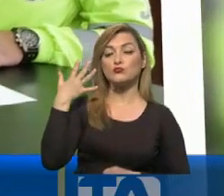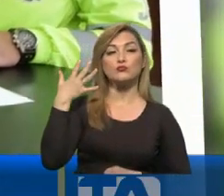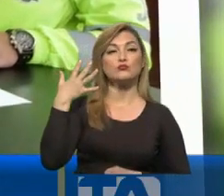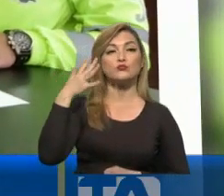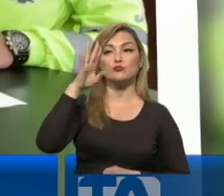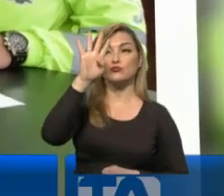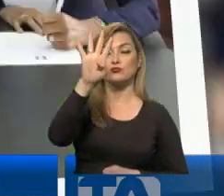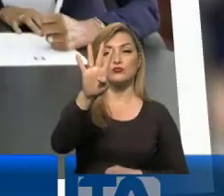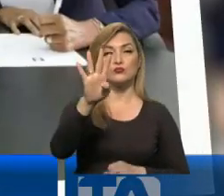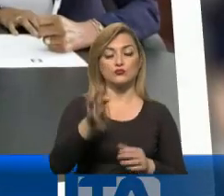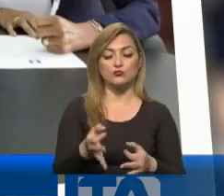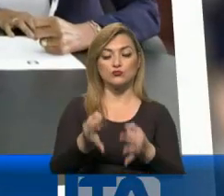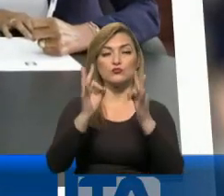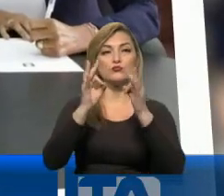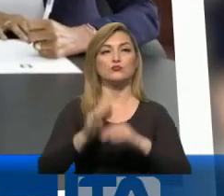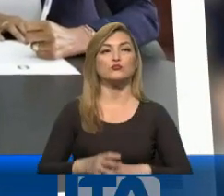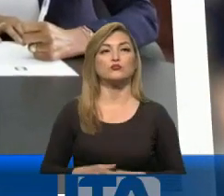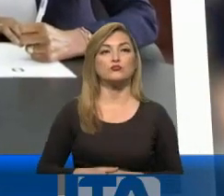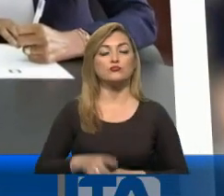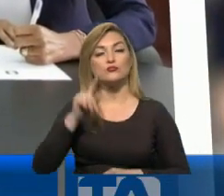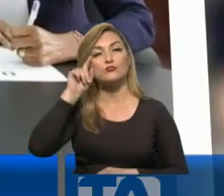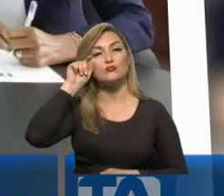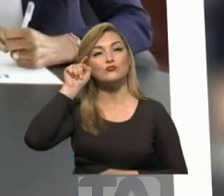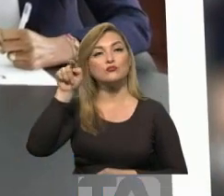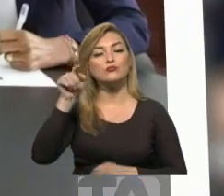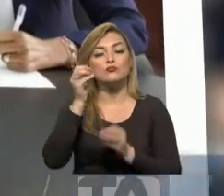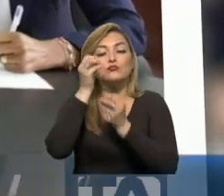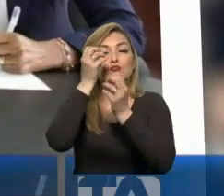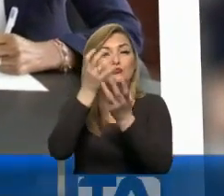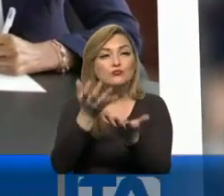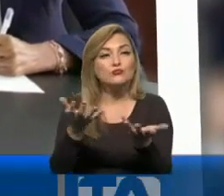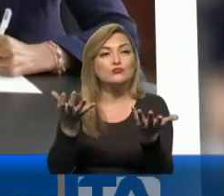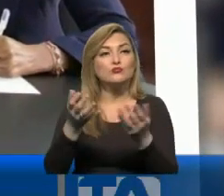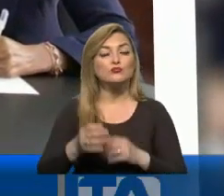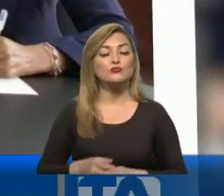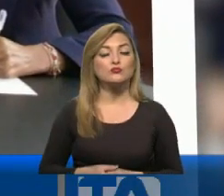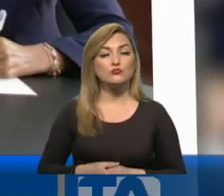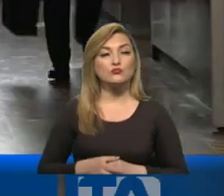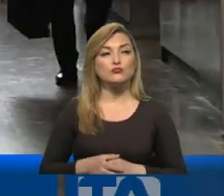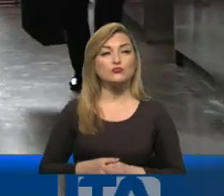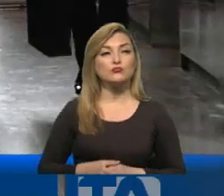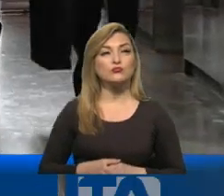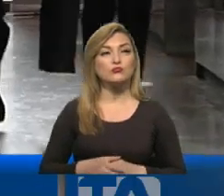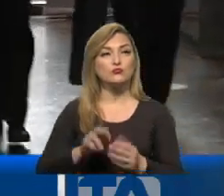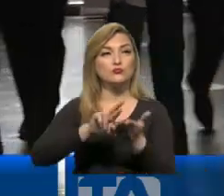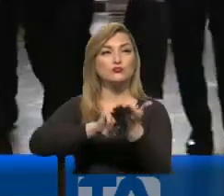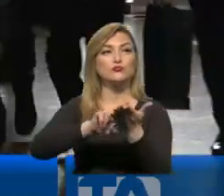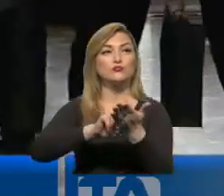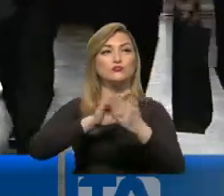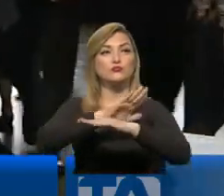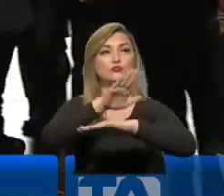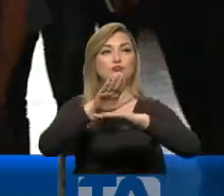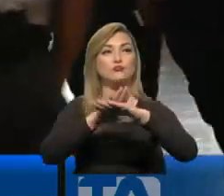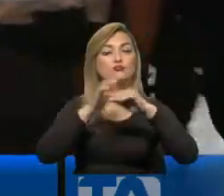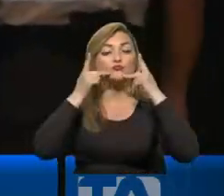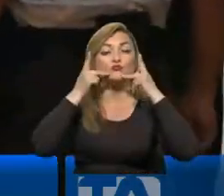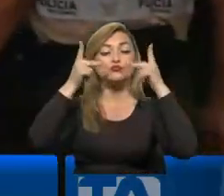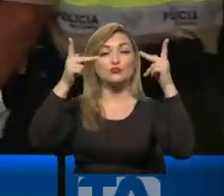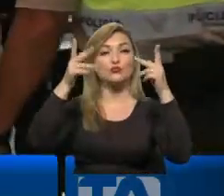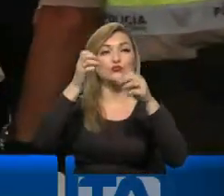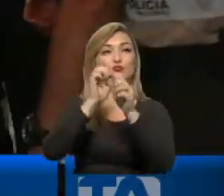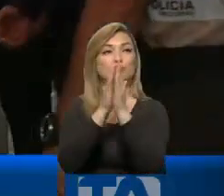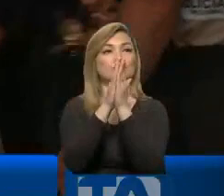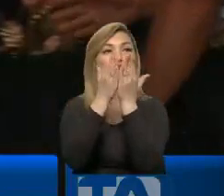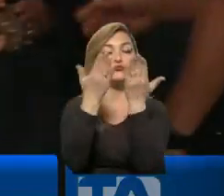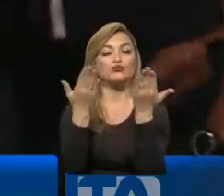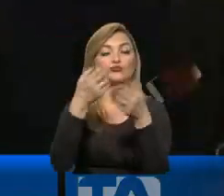4 de febrero. Recordemos que esta información por la que se produce esta reunión tiene que ver con la publicación que realizó la